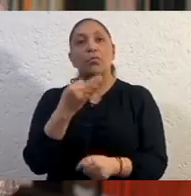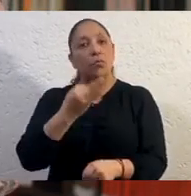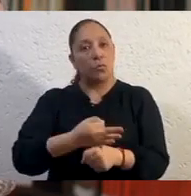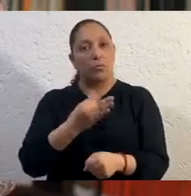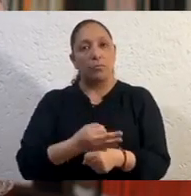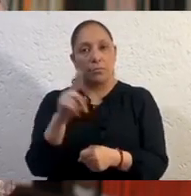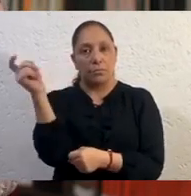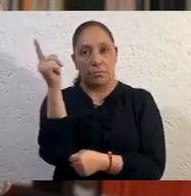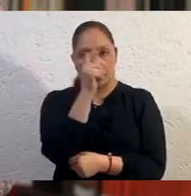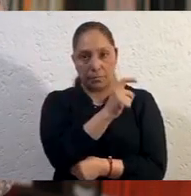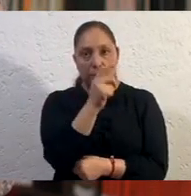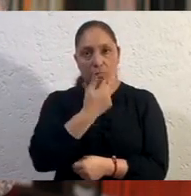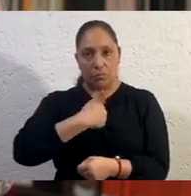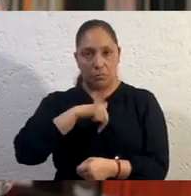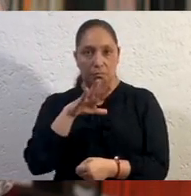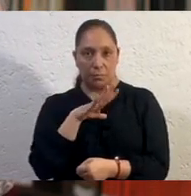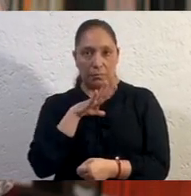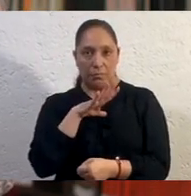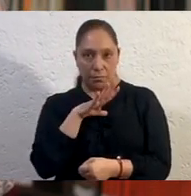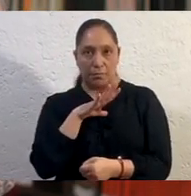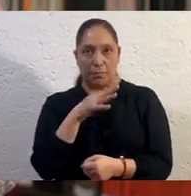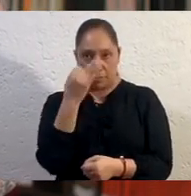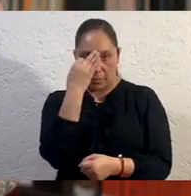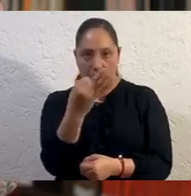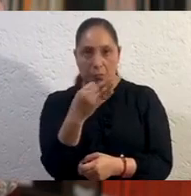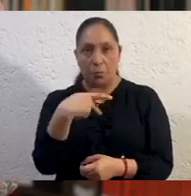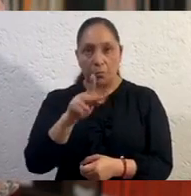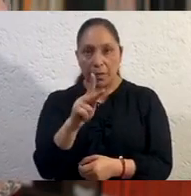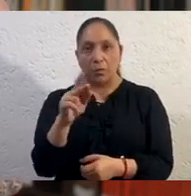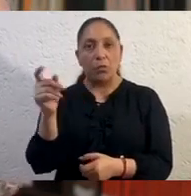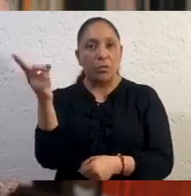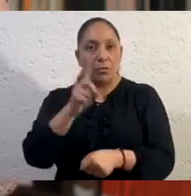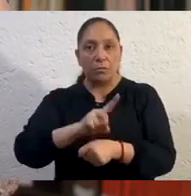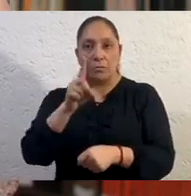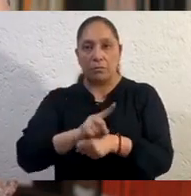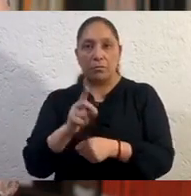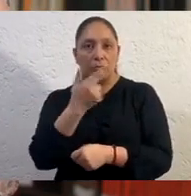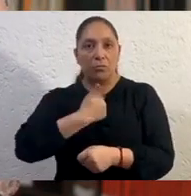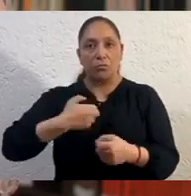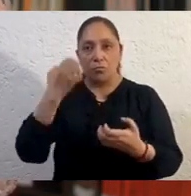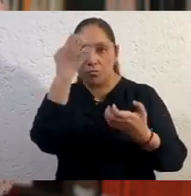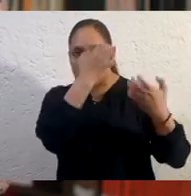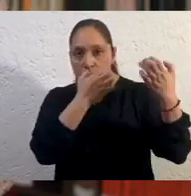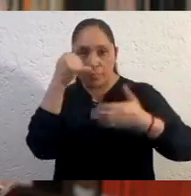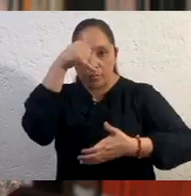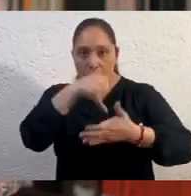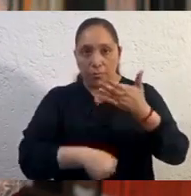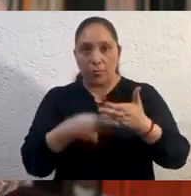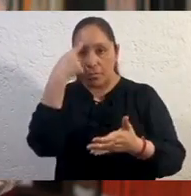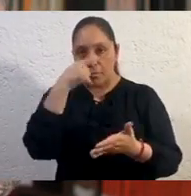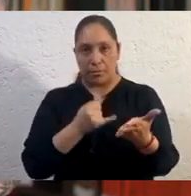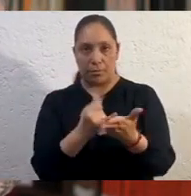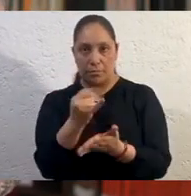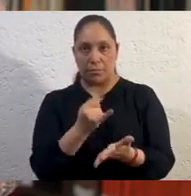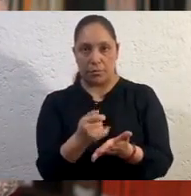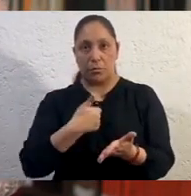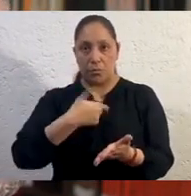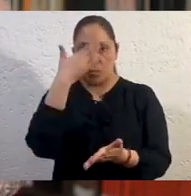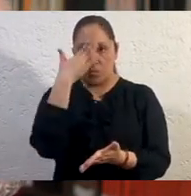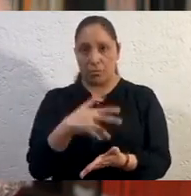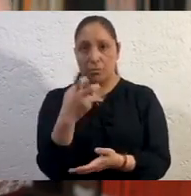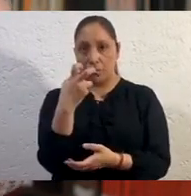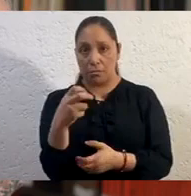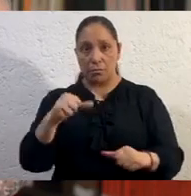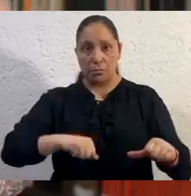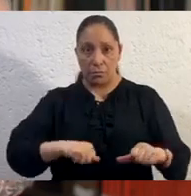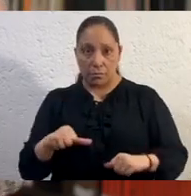Estamos evaluando todos los días para seguir tomando decisiones. Sé que estas medidas afectan la economía de muchas familias.